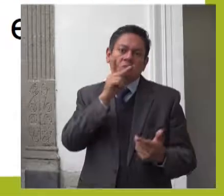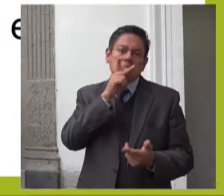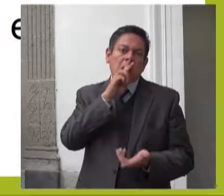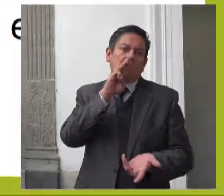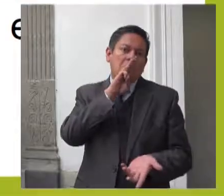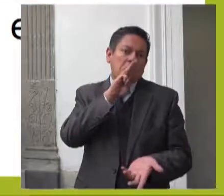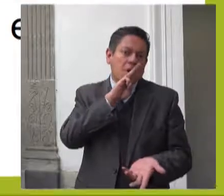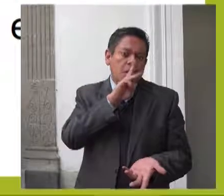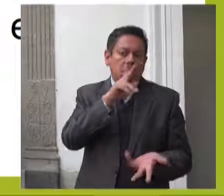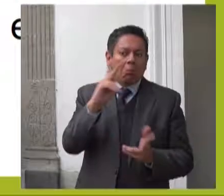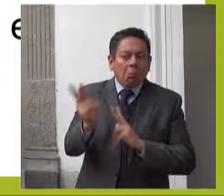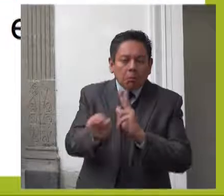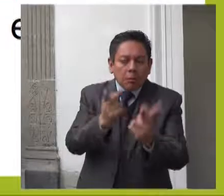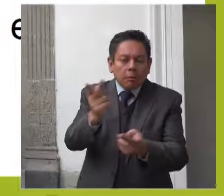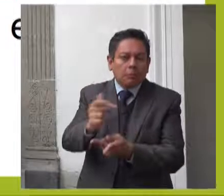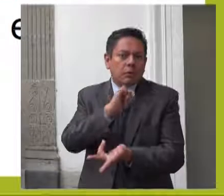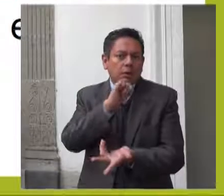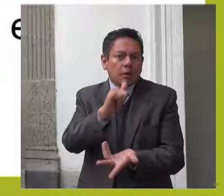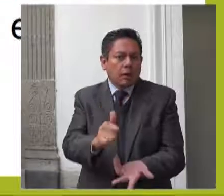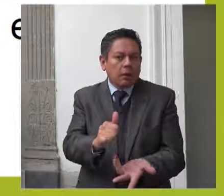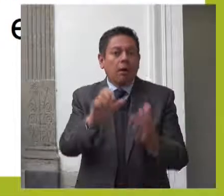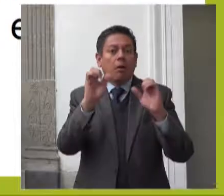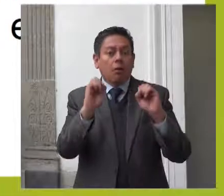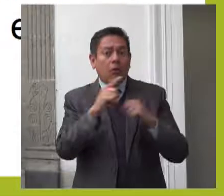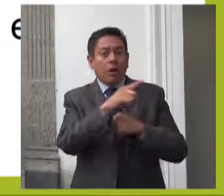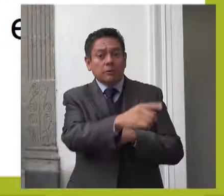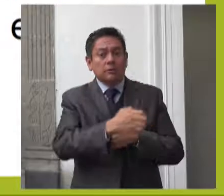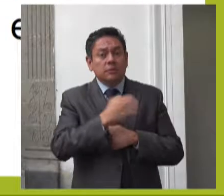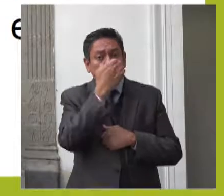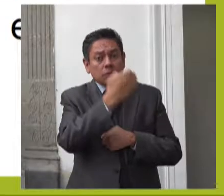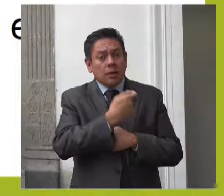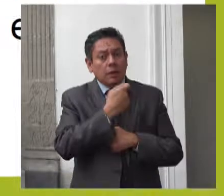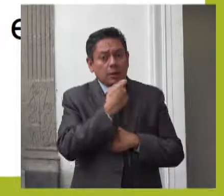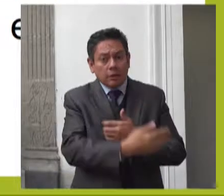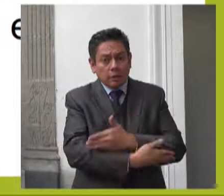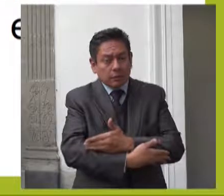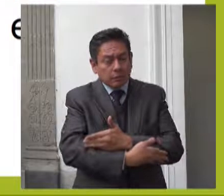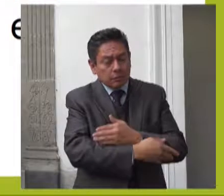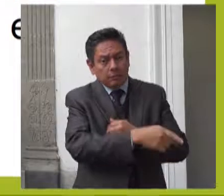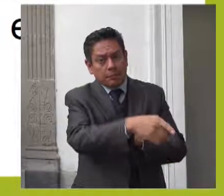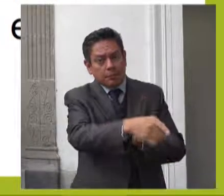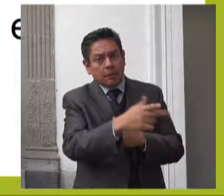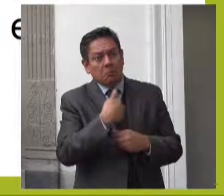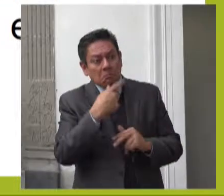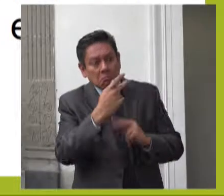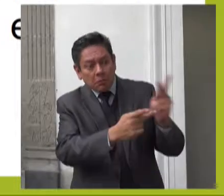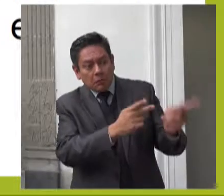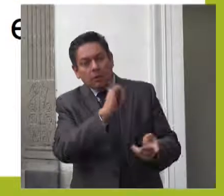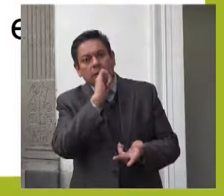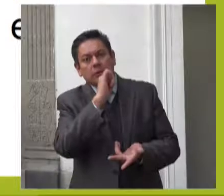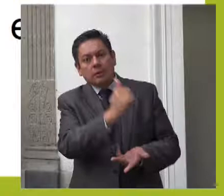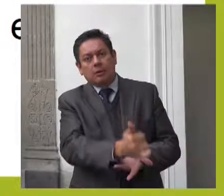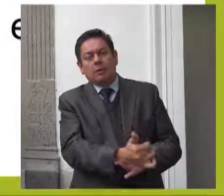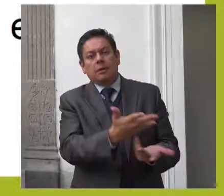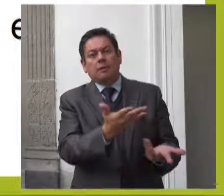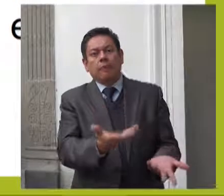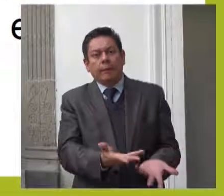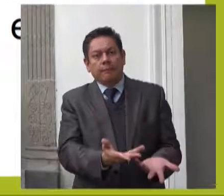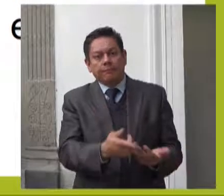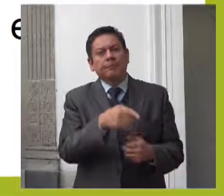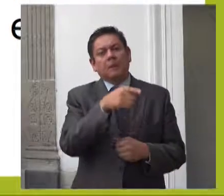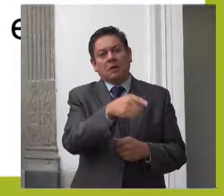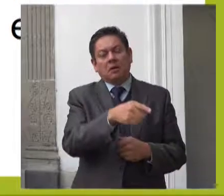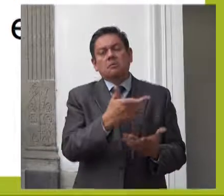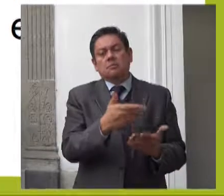trabajadoras y padres así como responsables y trabajadoras de estancias infantiles con motivo de la